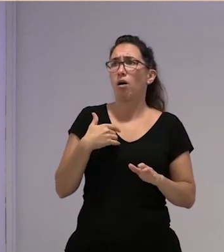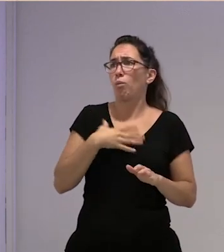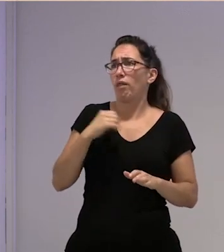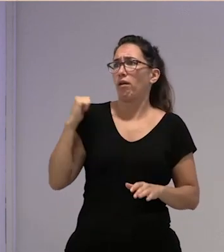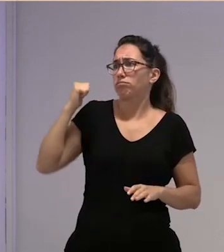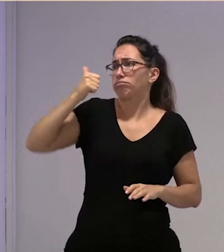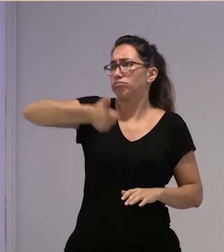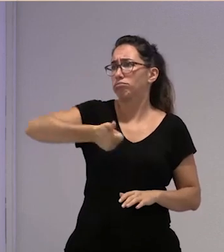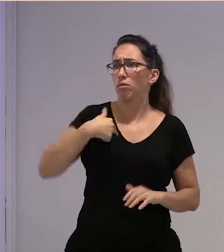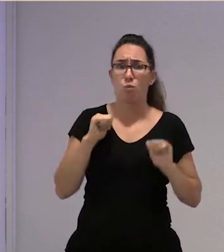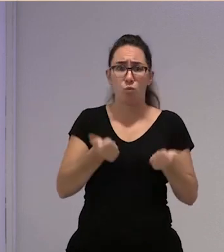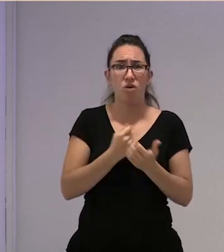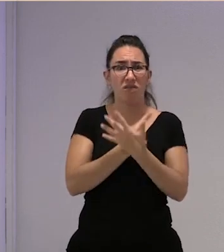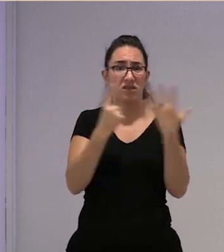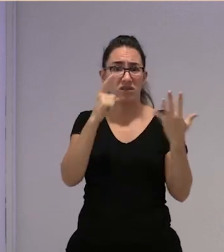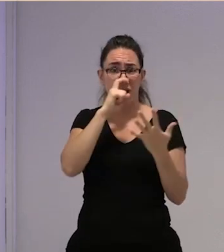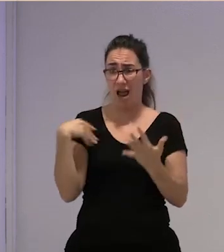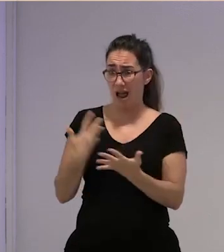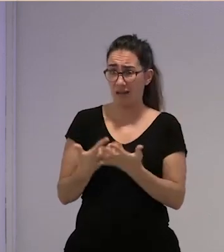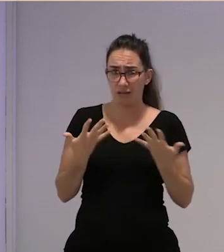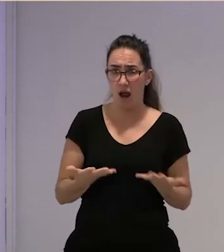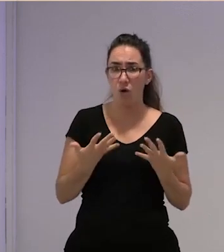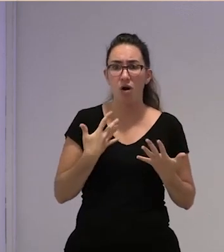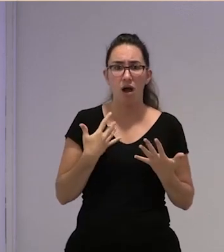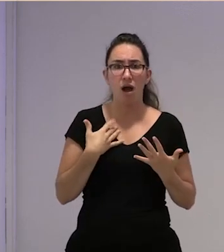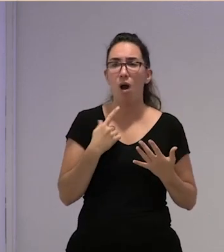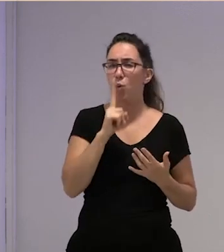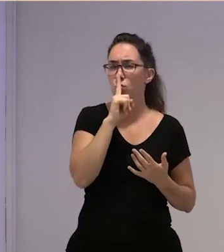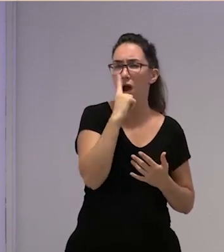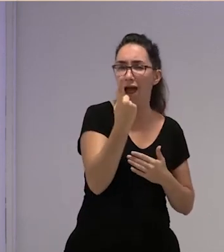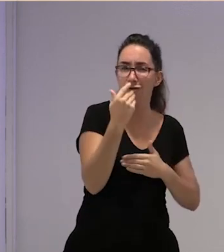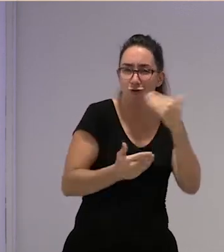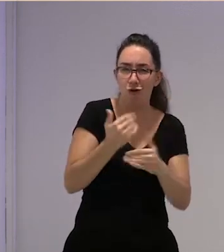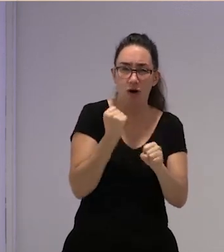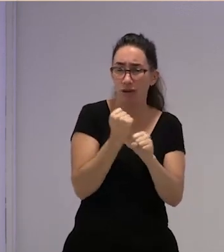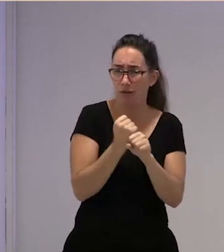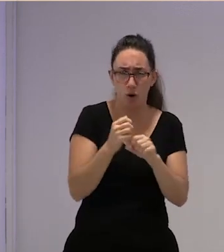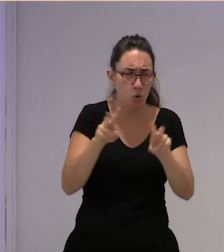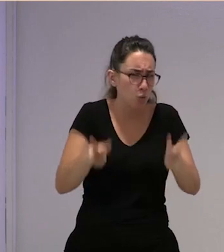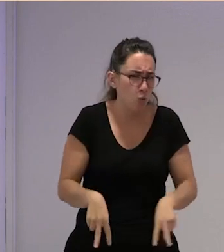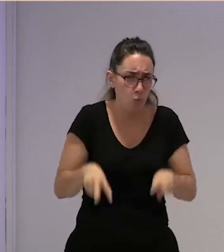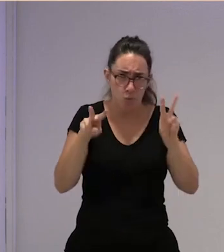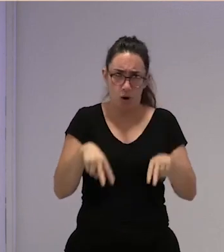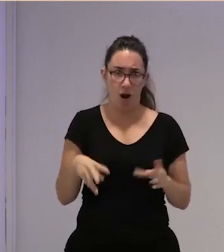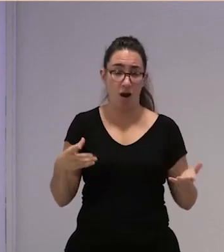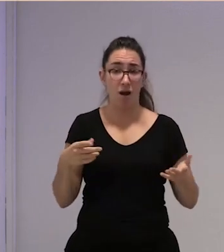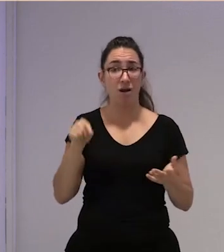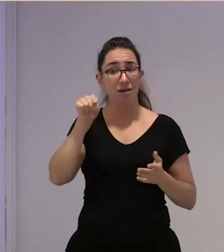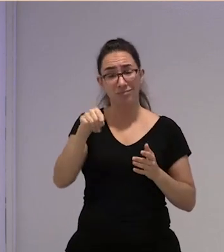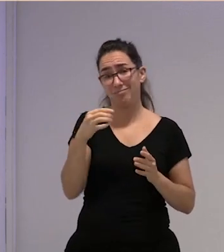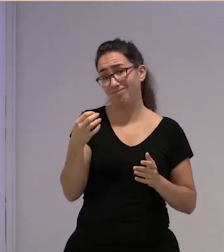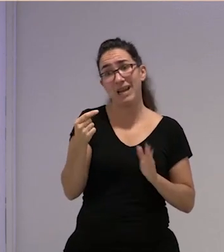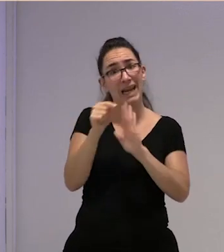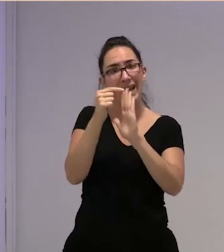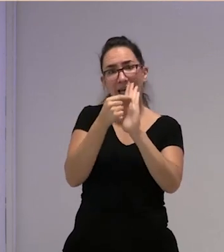que tenía 16 años y en mi vida he trabajado un año seguido y es el principal requisito para regularizar